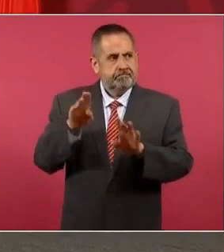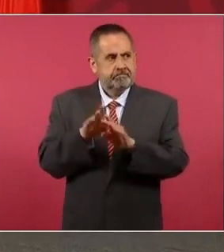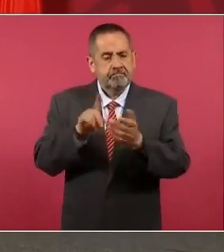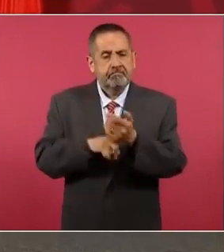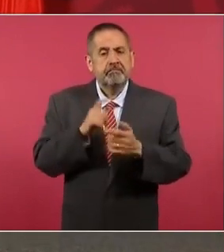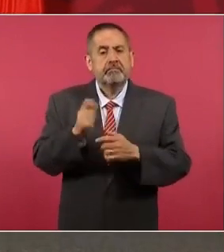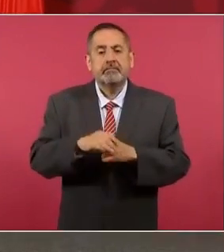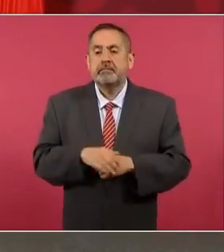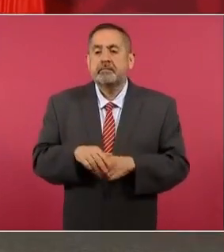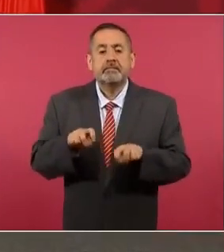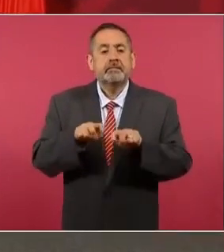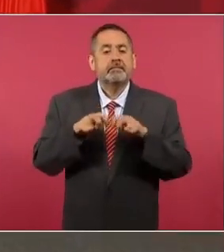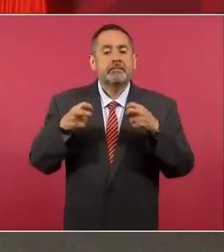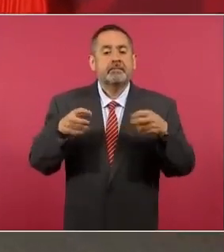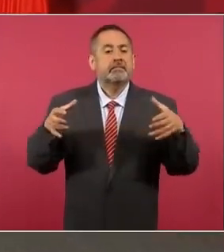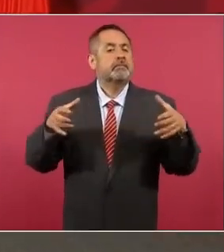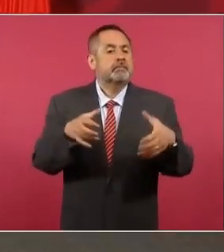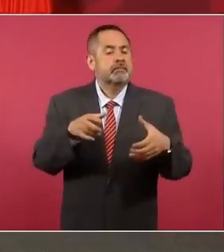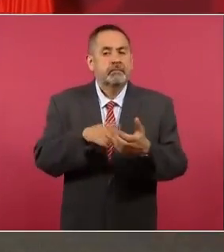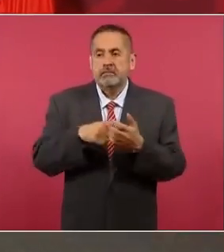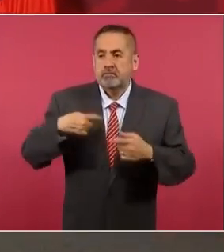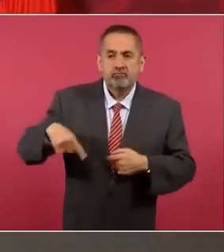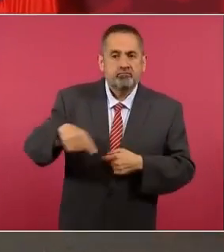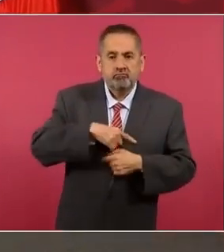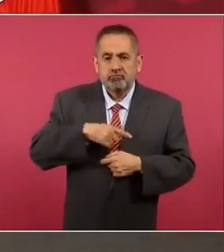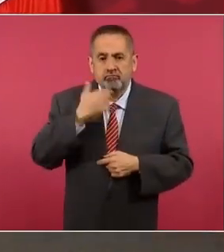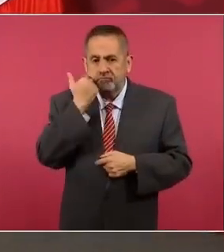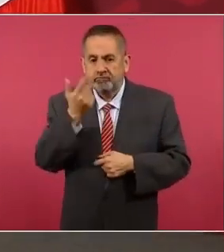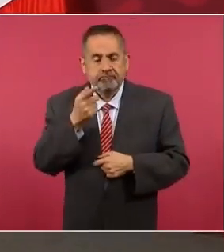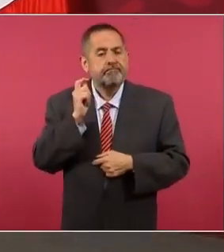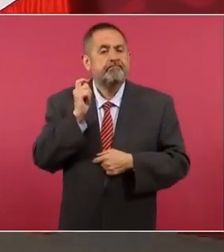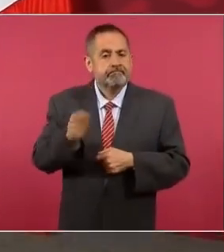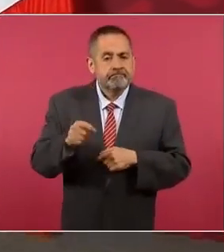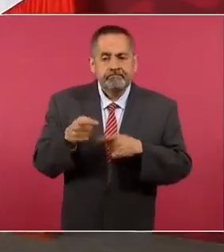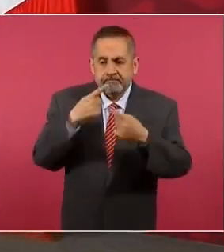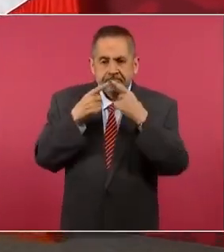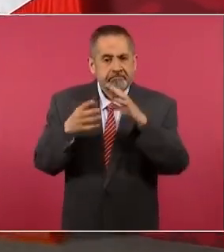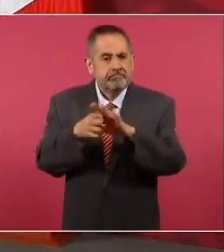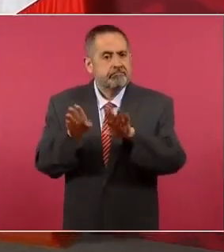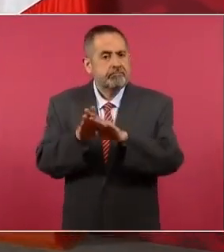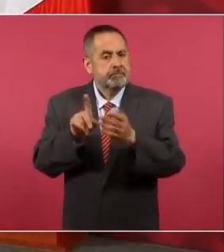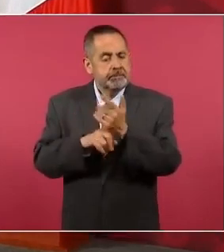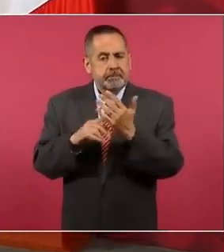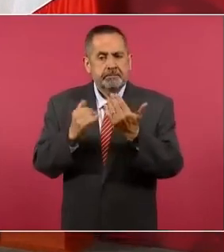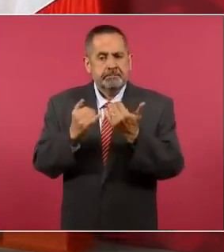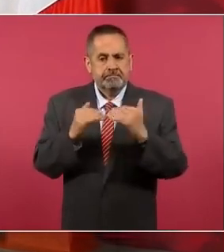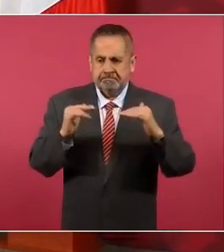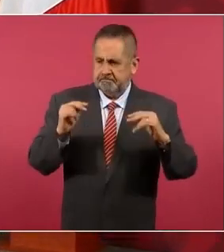En el Gabinete nosotros procuramos mantener el equilibrio.